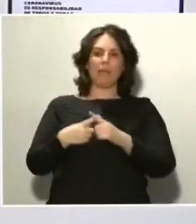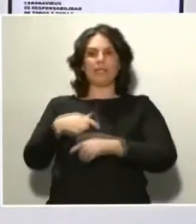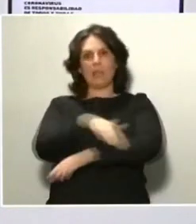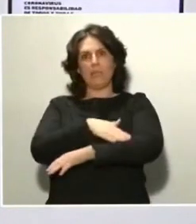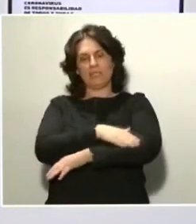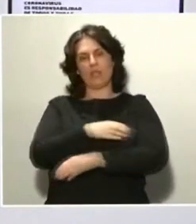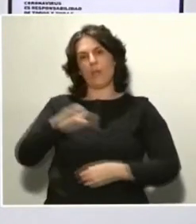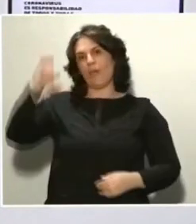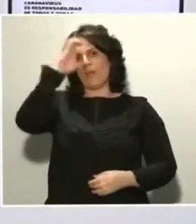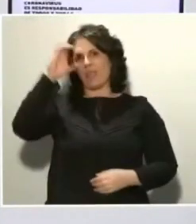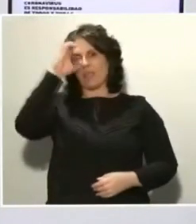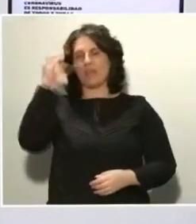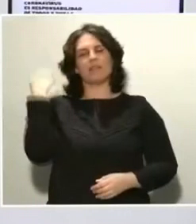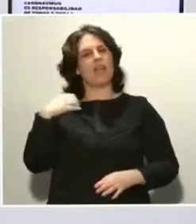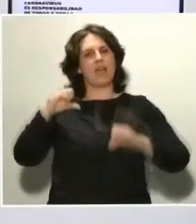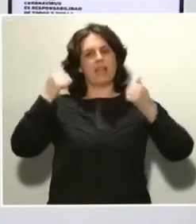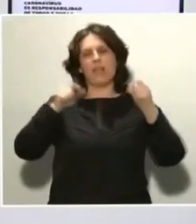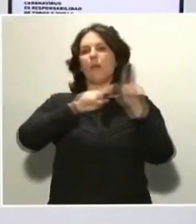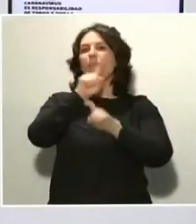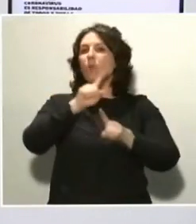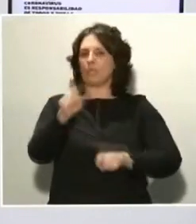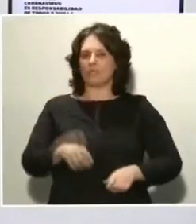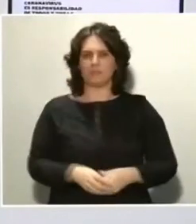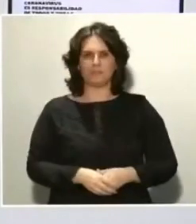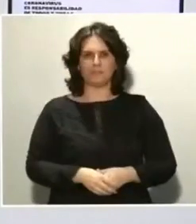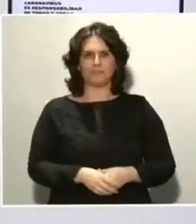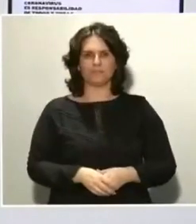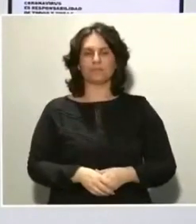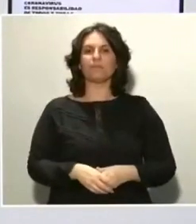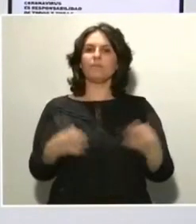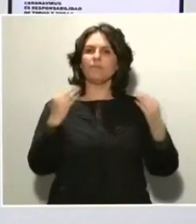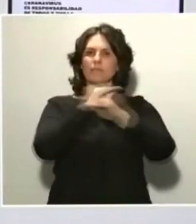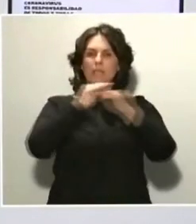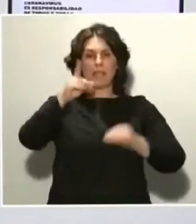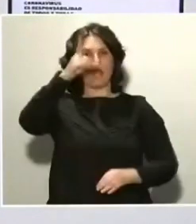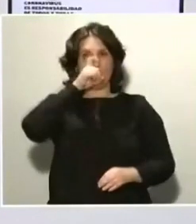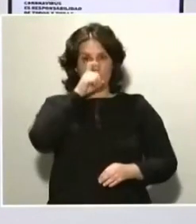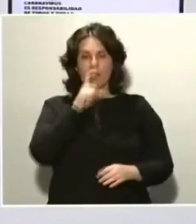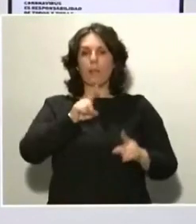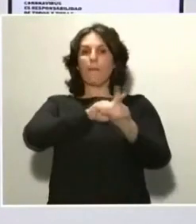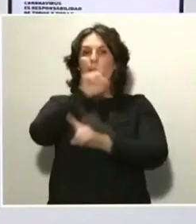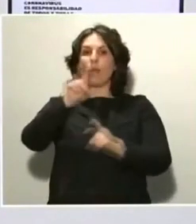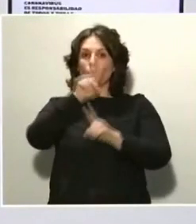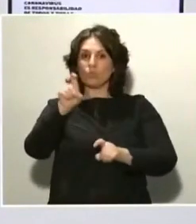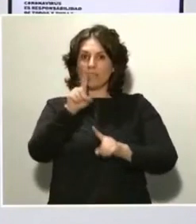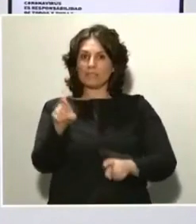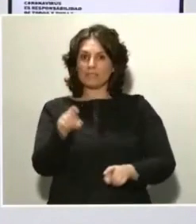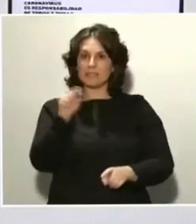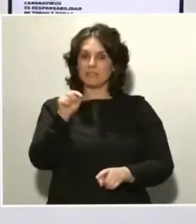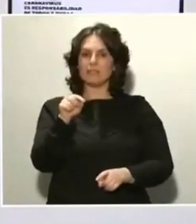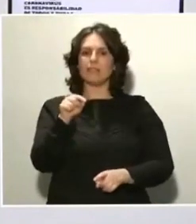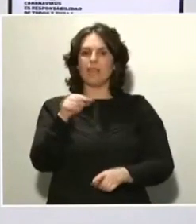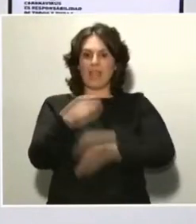iniciamos la ronda de preguntas. Es oportuno recordar que las preguntas que se formulan son las que envían directamente los